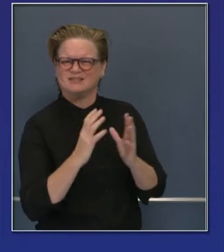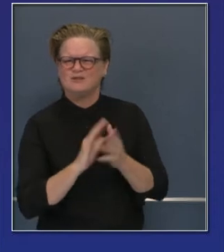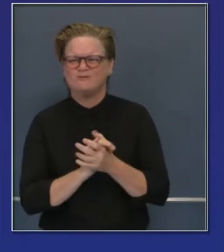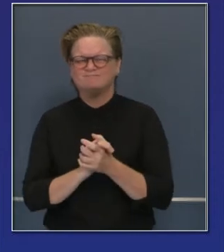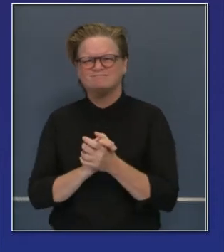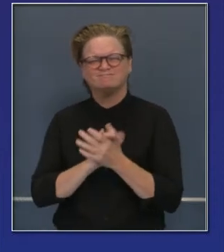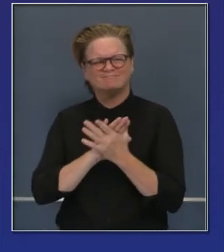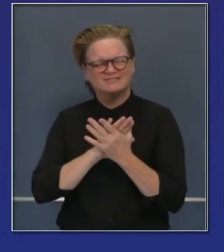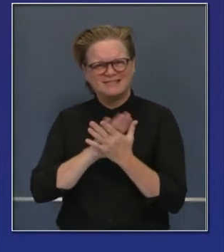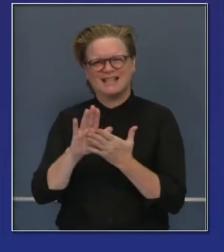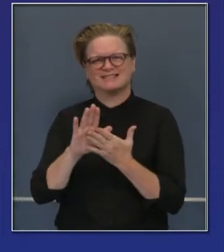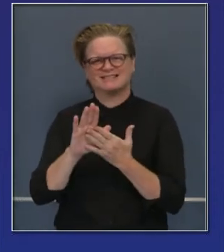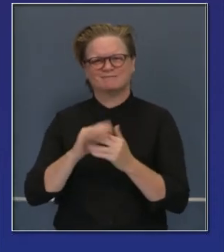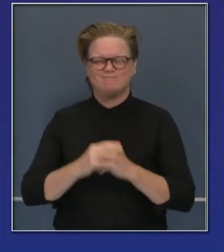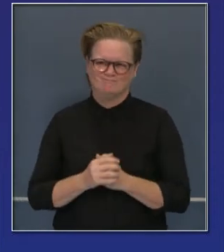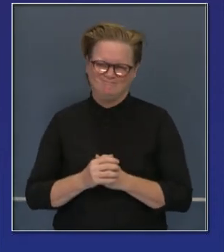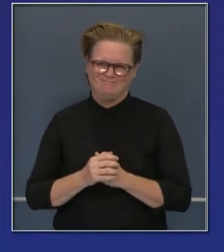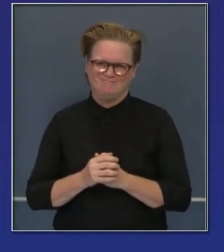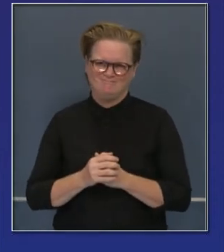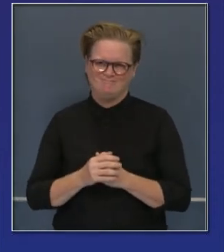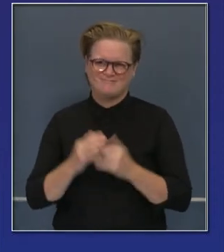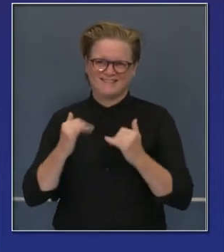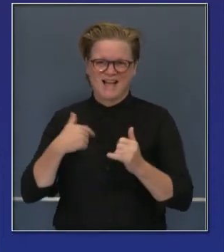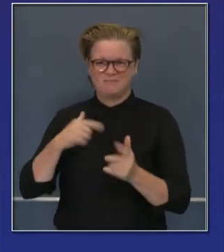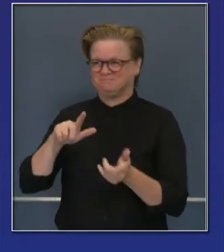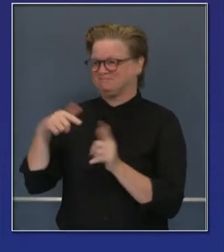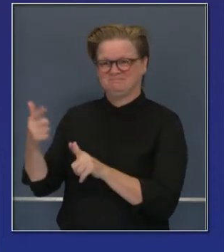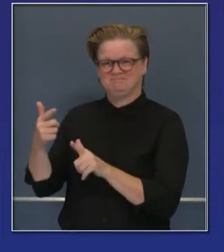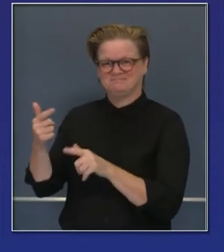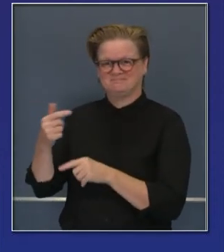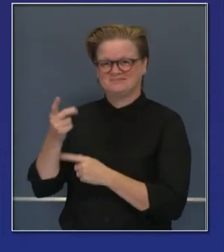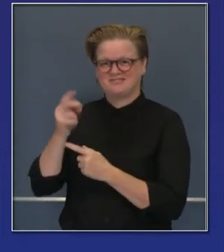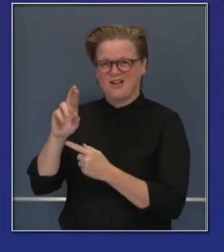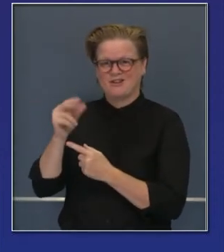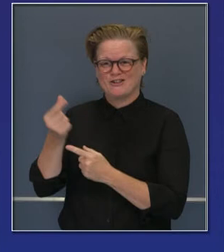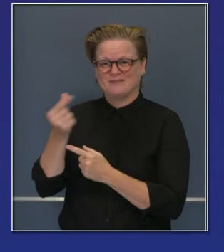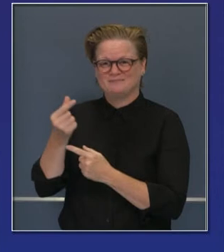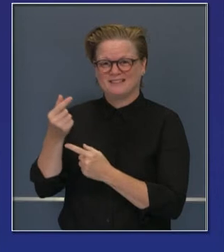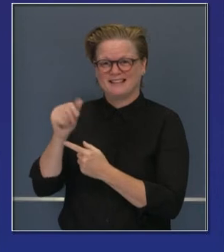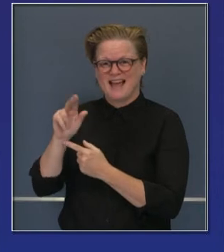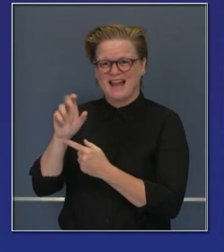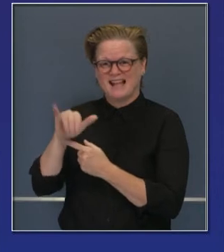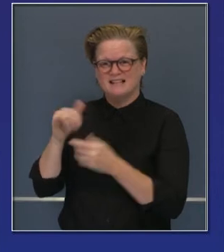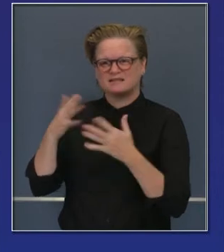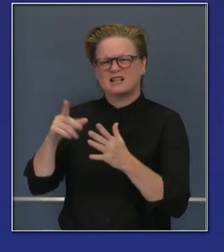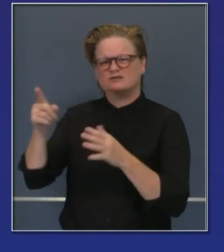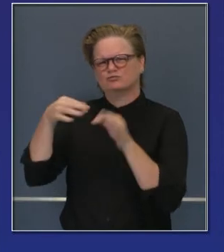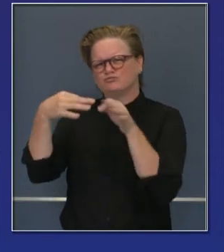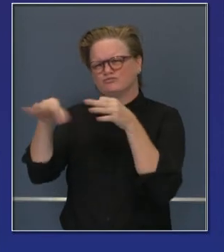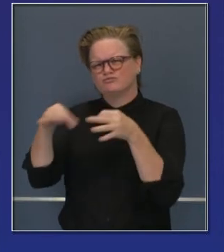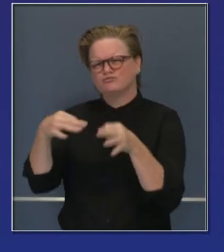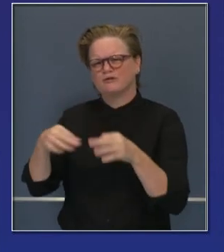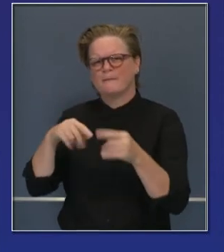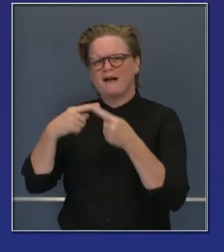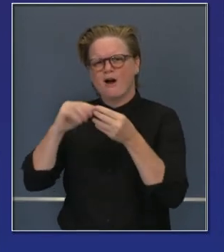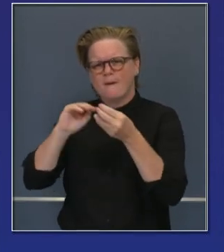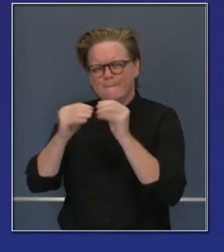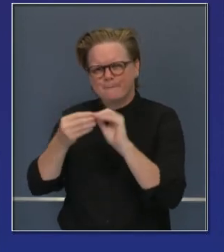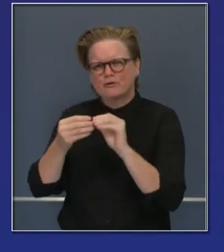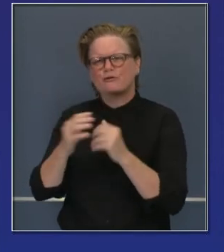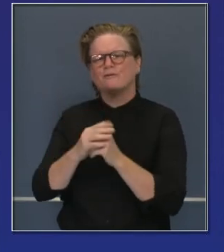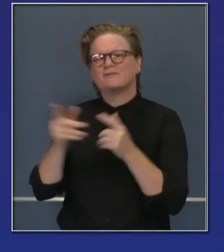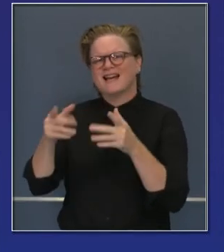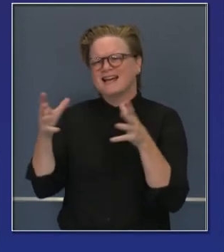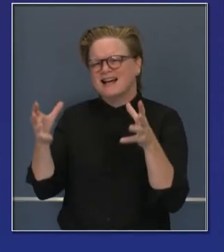tome el podio para hablar sobre las indagaciones que él ha recibido de cómo